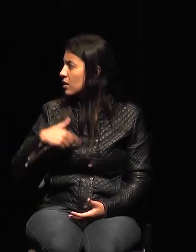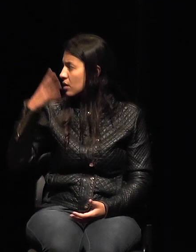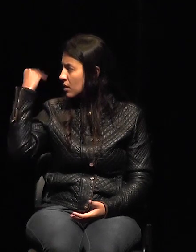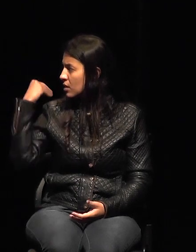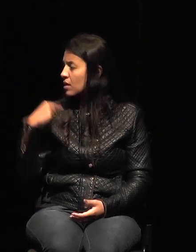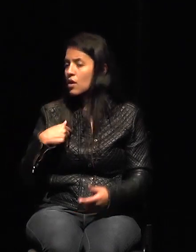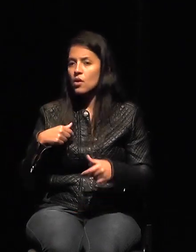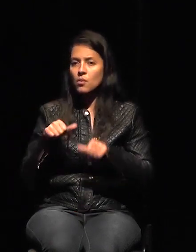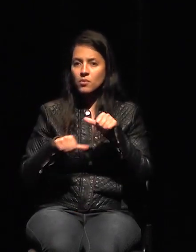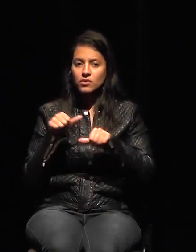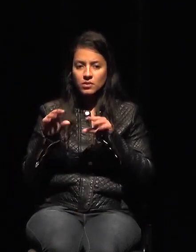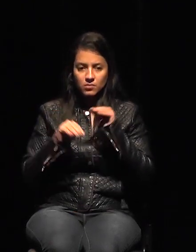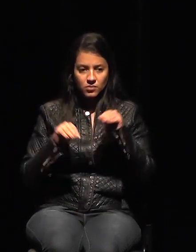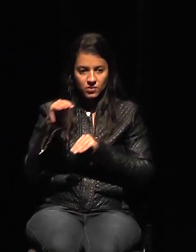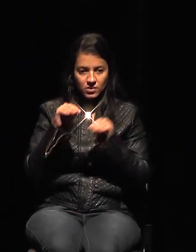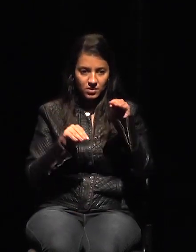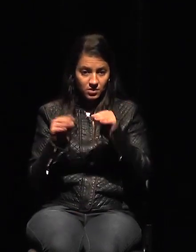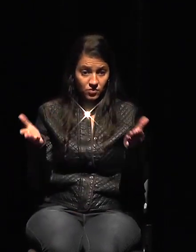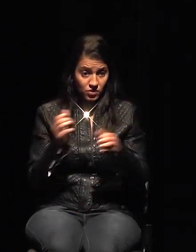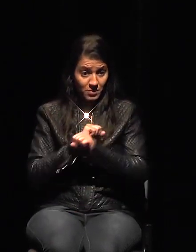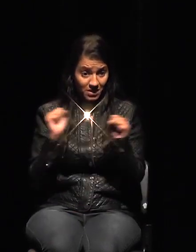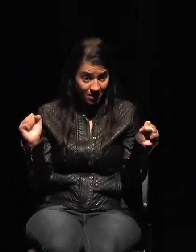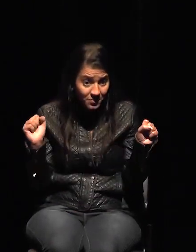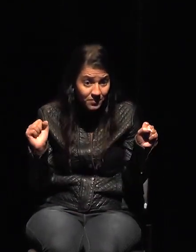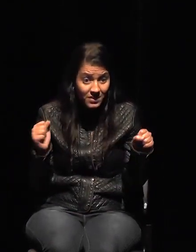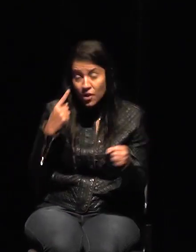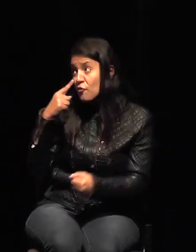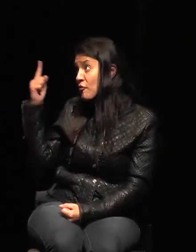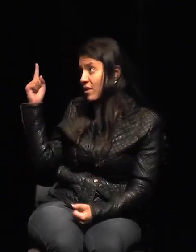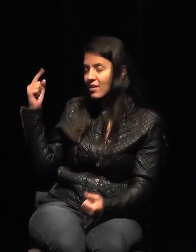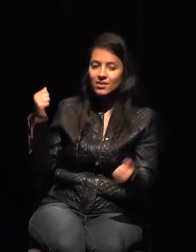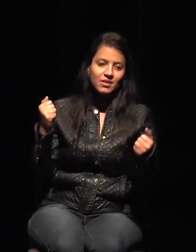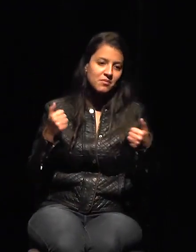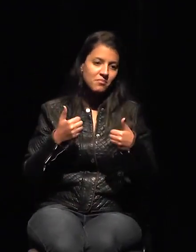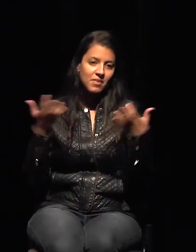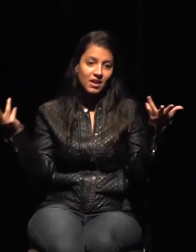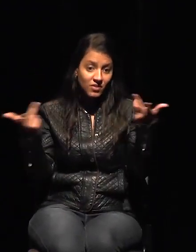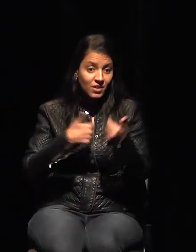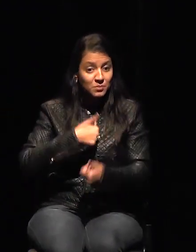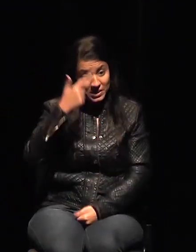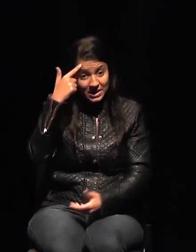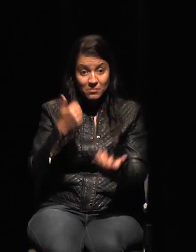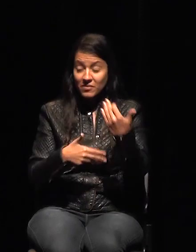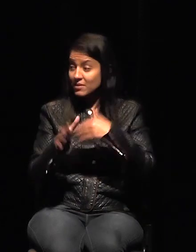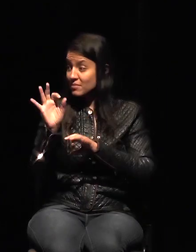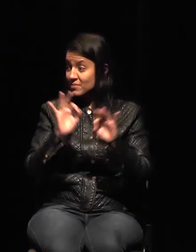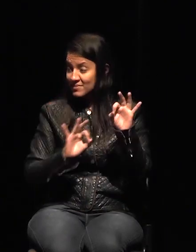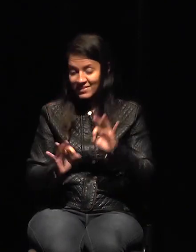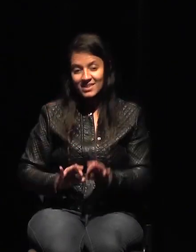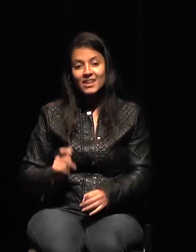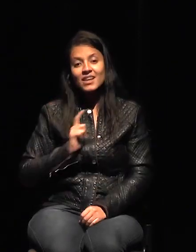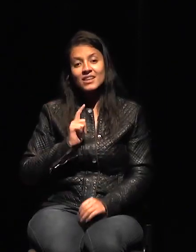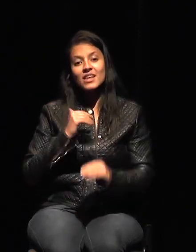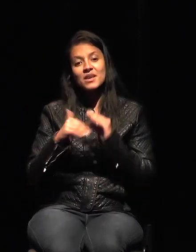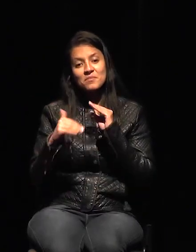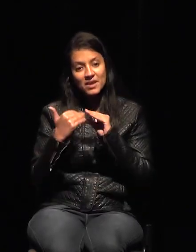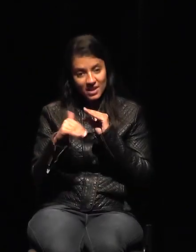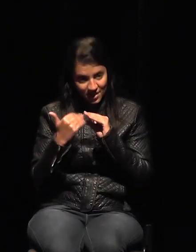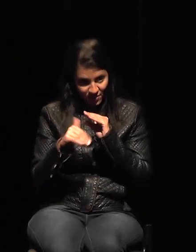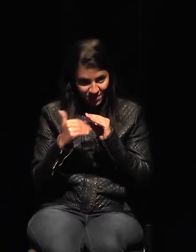Como les dije, yo vi la pantalla y traje la presentación a última hora. Pero les voy a dejar mi correo, por favor.